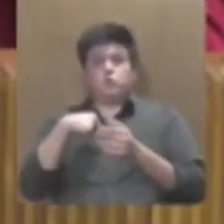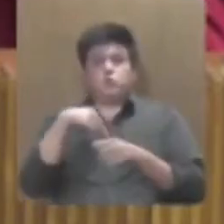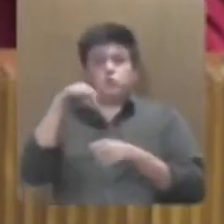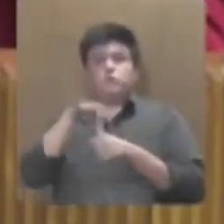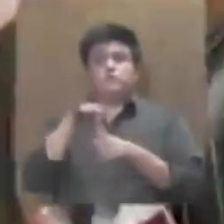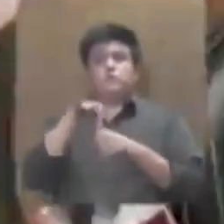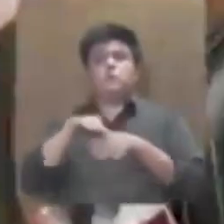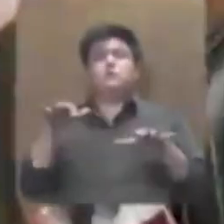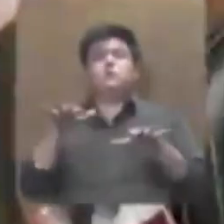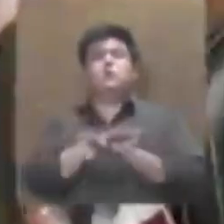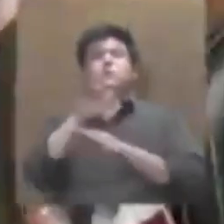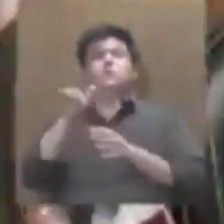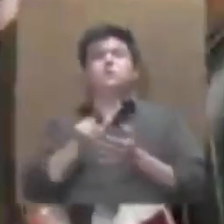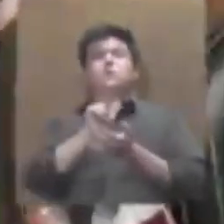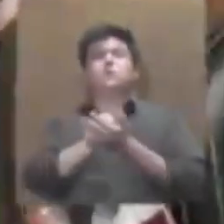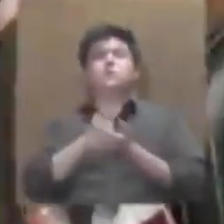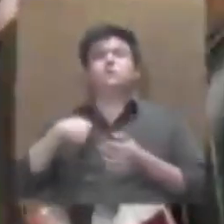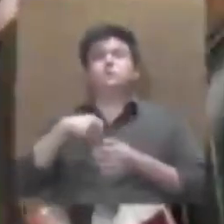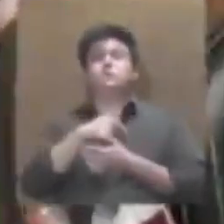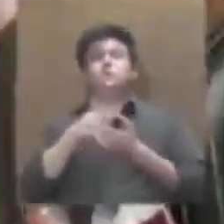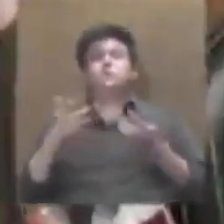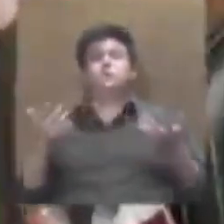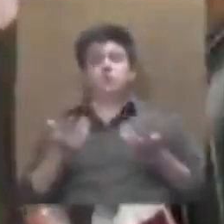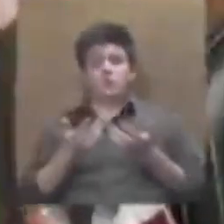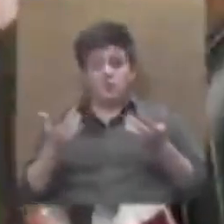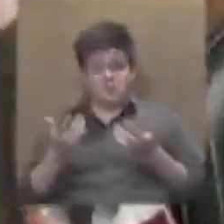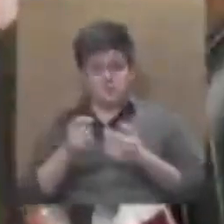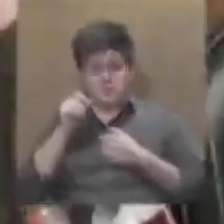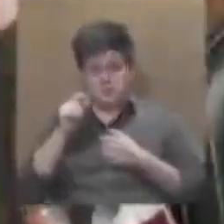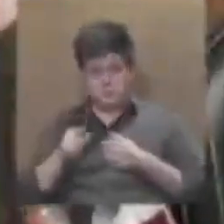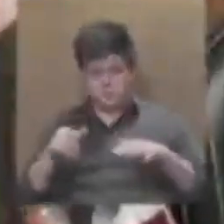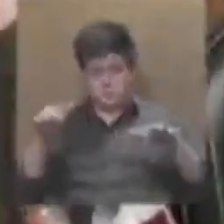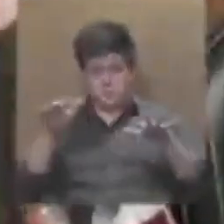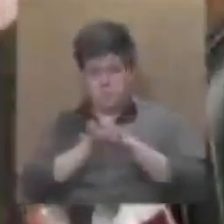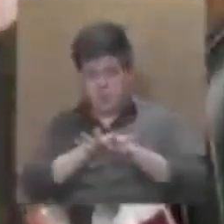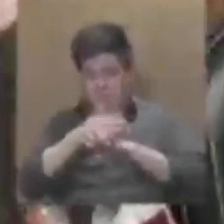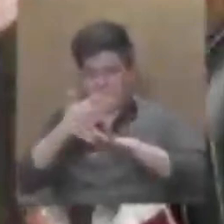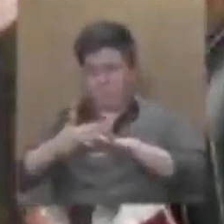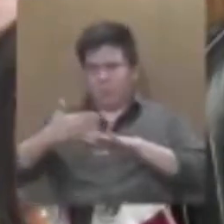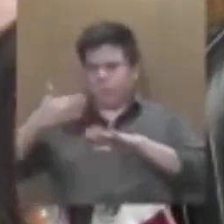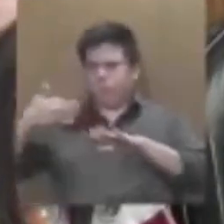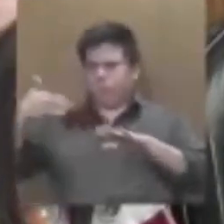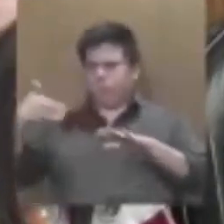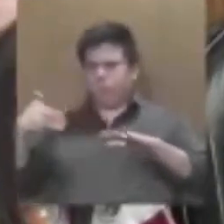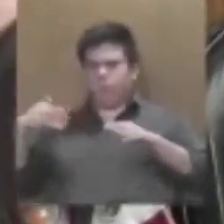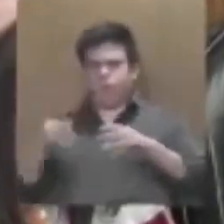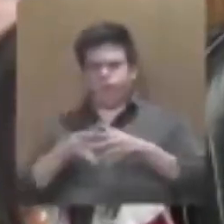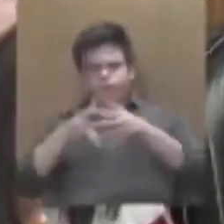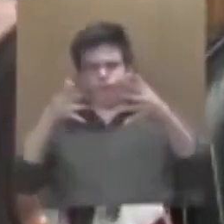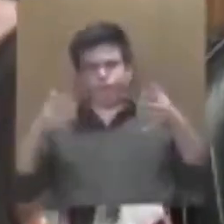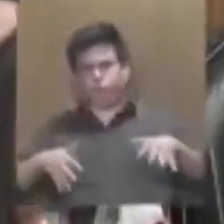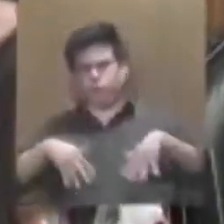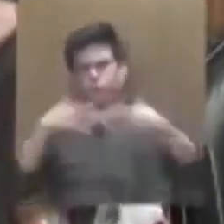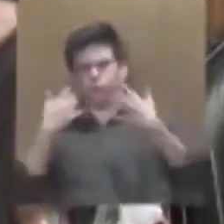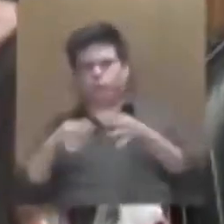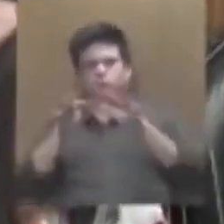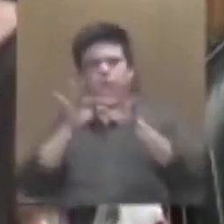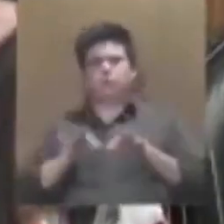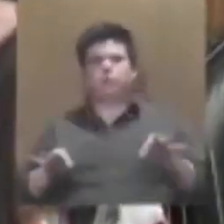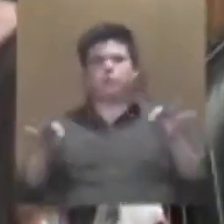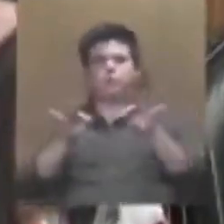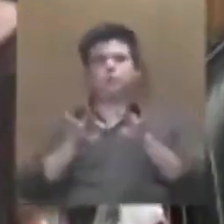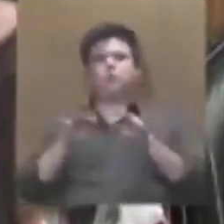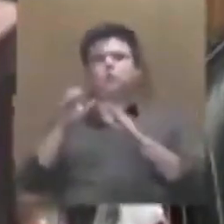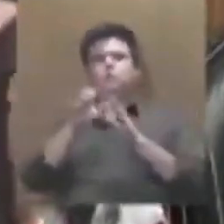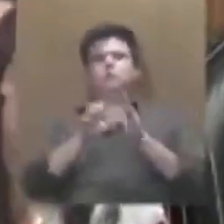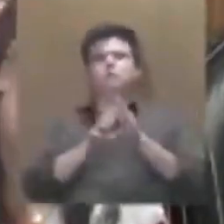es una reforma que nos faculta derivado de esta reforma amplia de la constitución que se ha venido haciendo lo